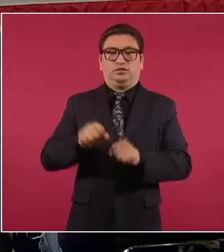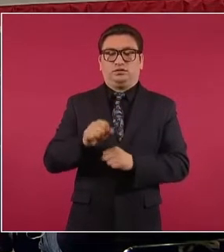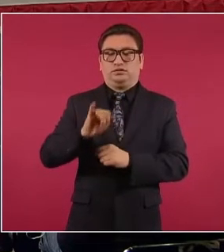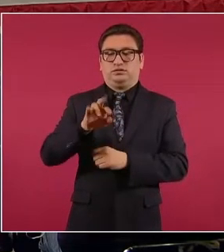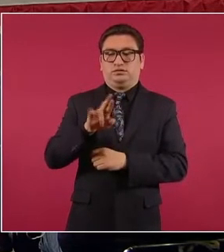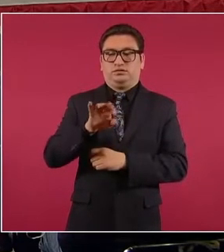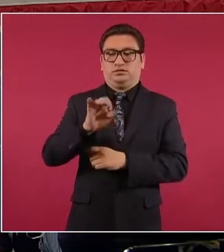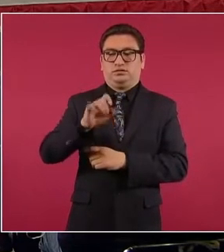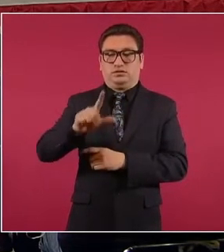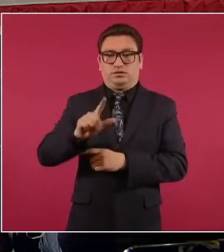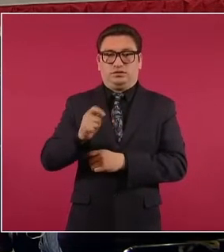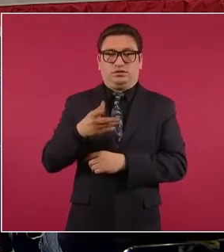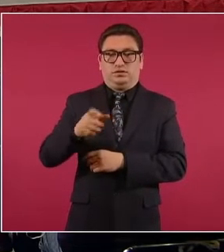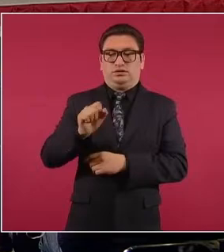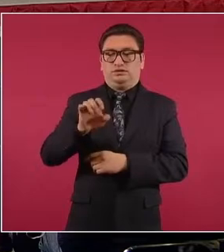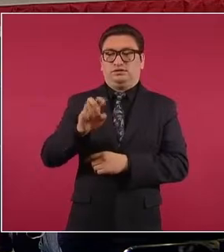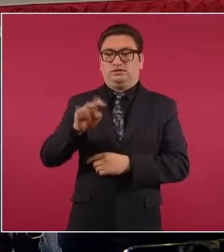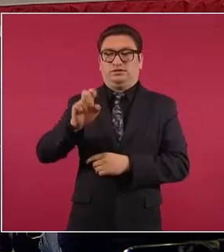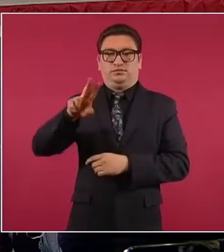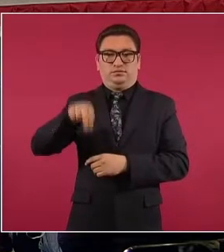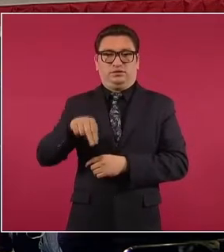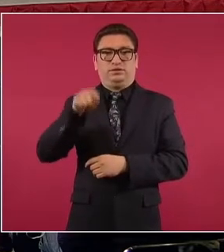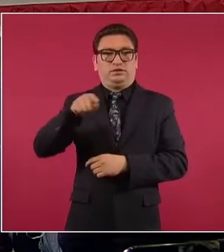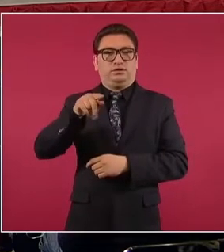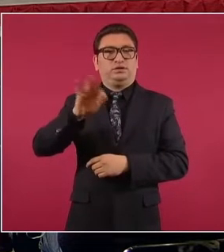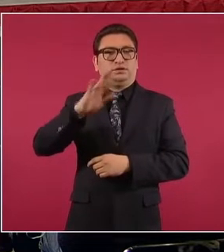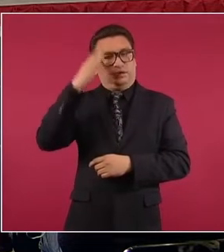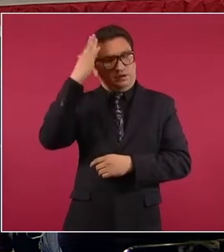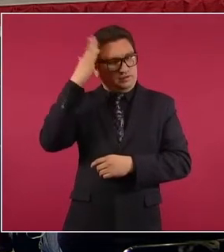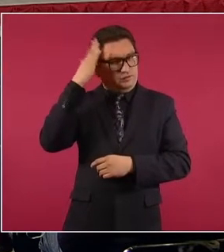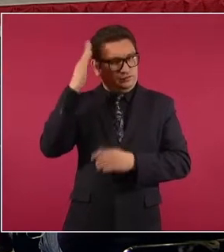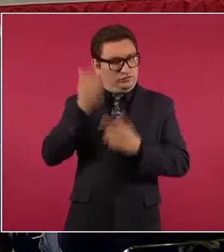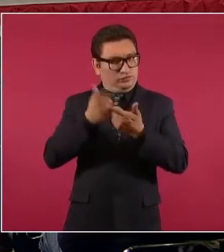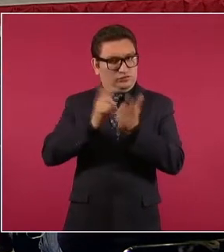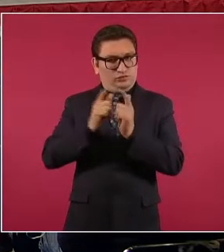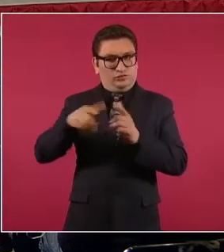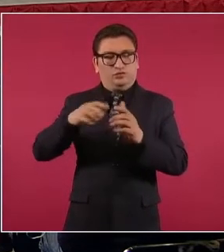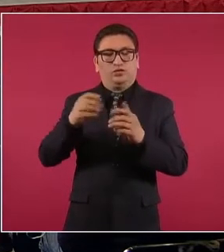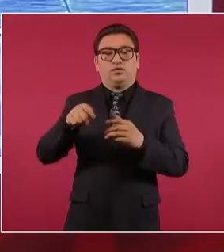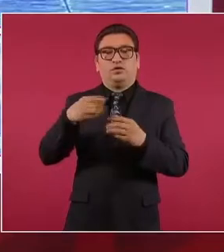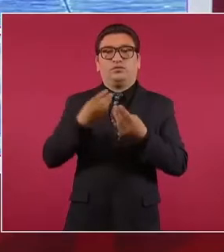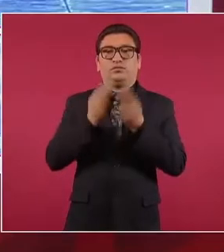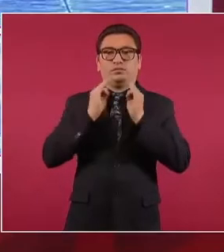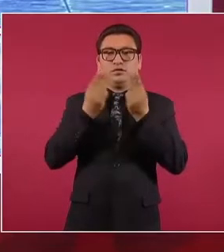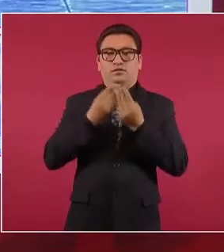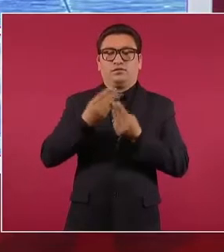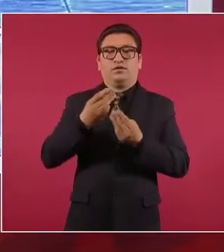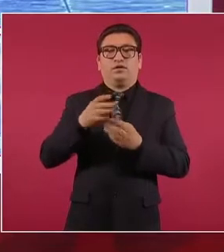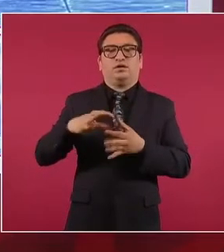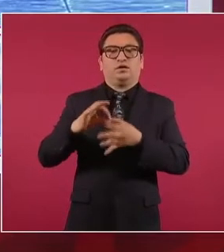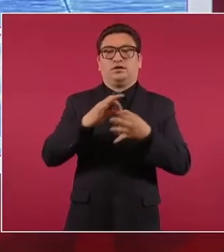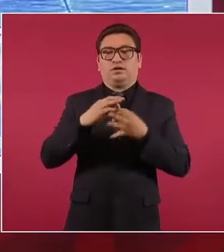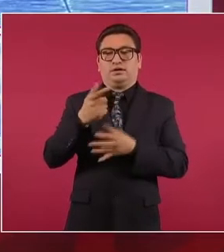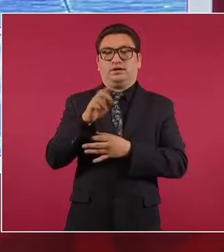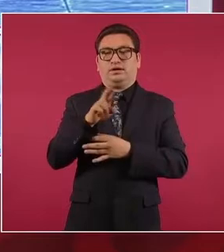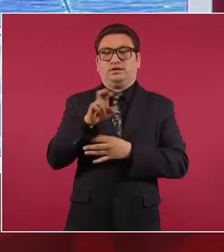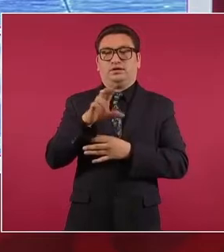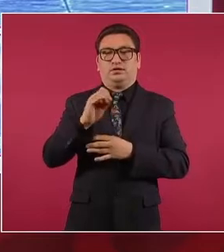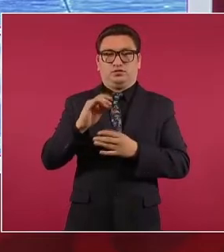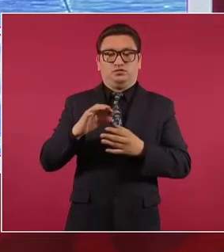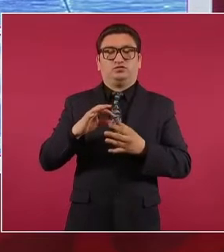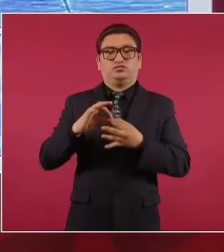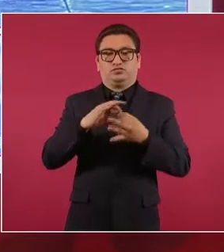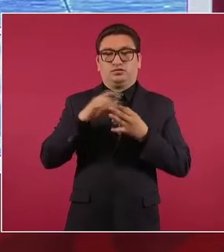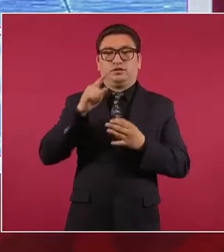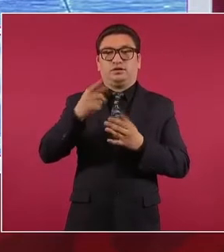de Israel N, alias El Seven, presunto líder de una célula del cártel Guerreros Unidos, que se dedica a la